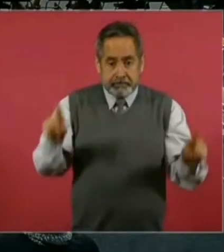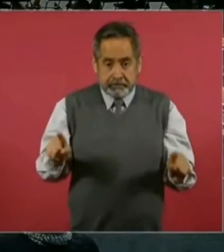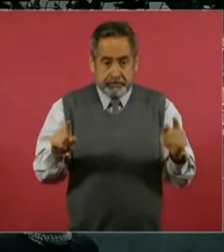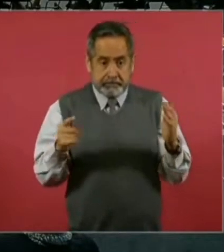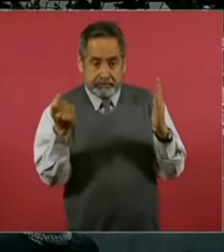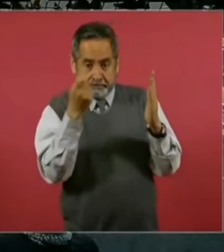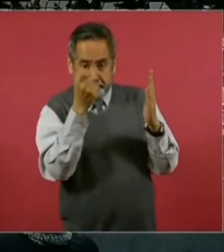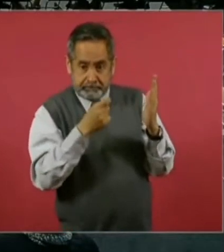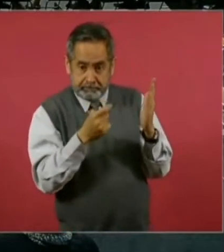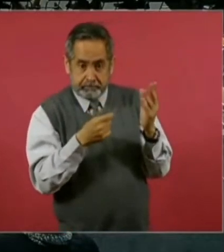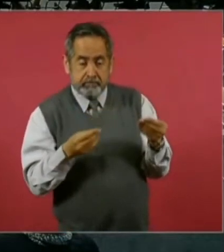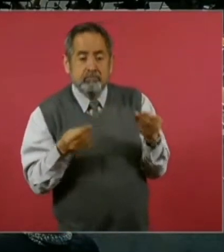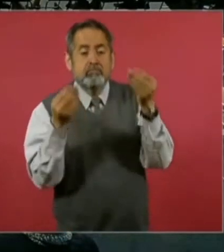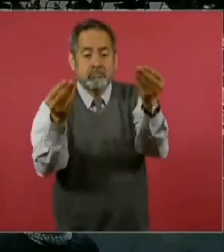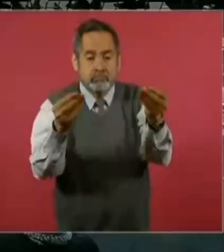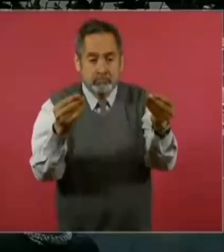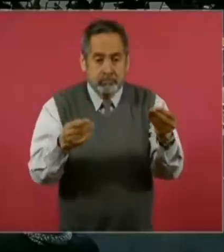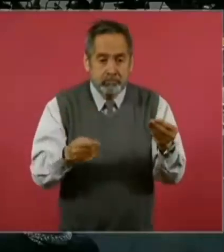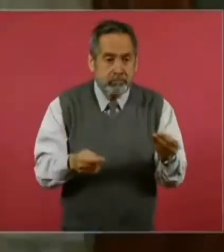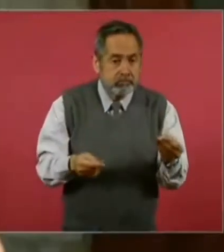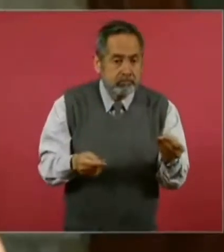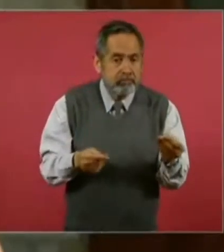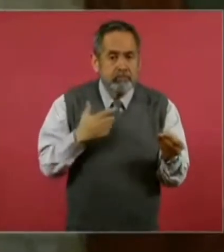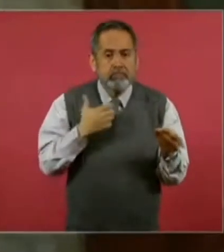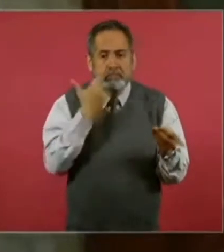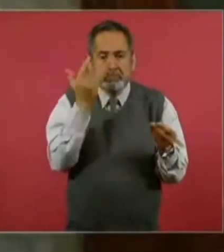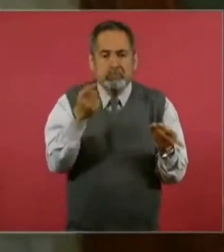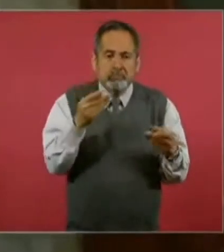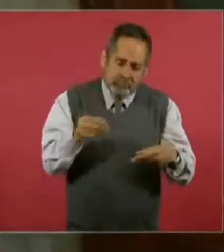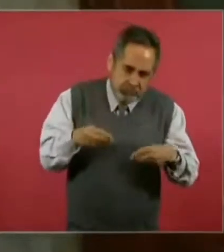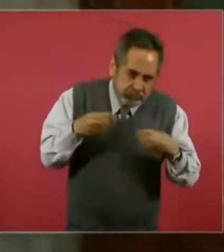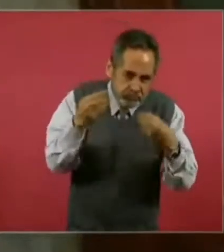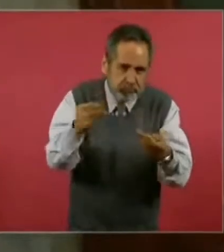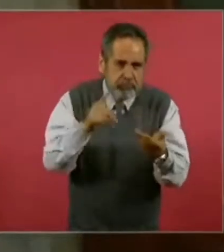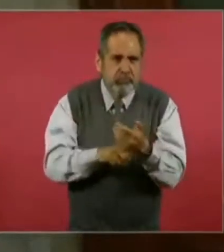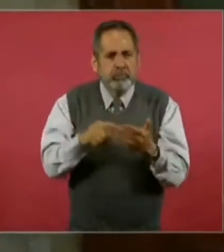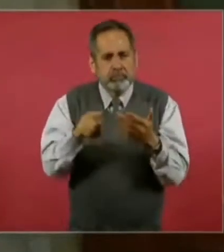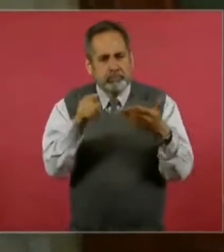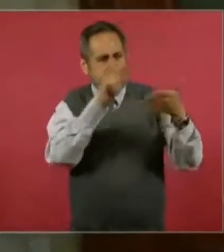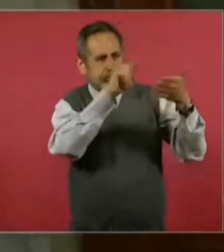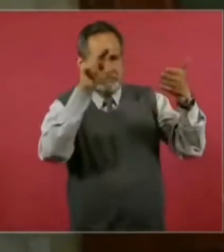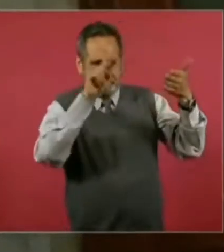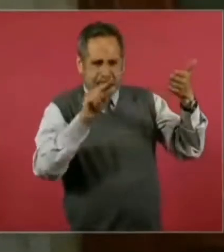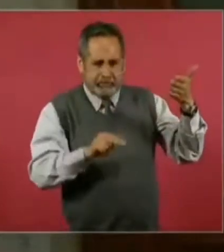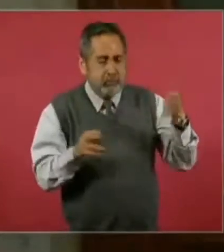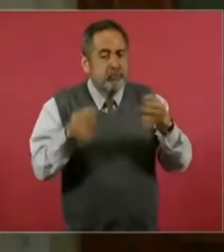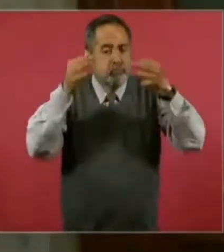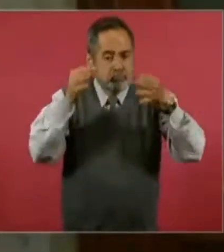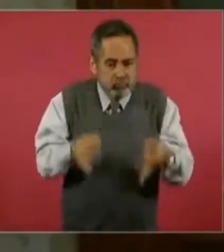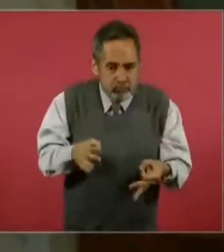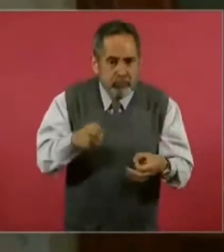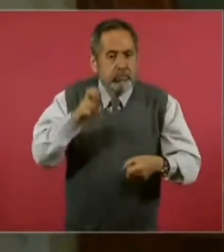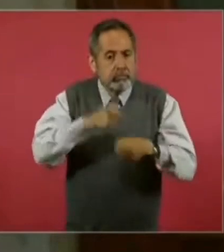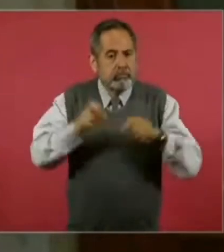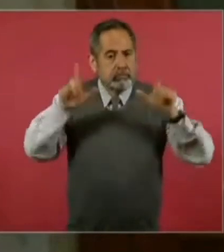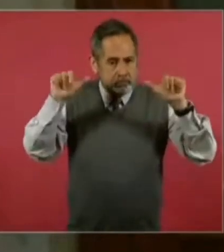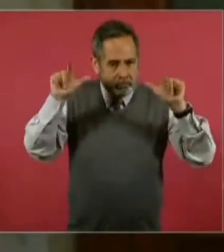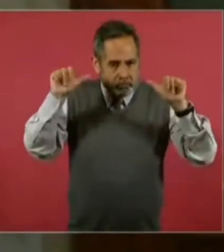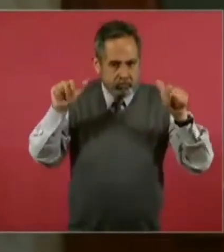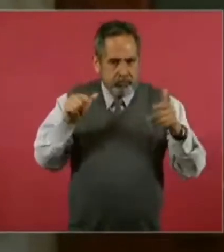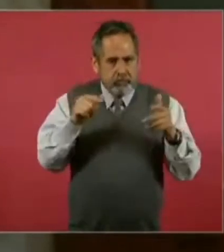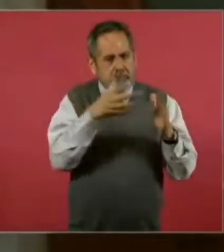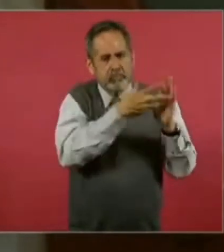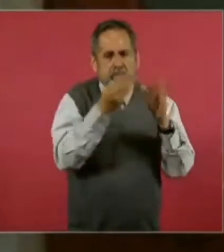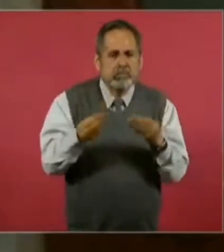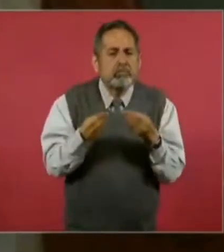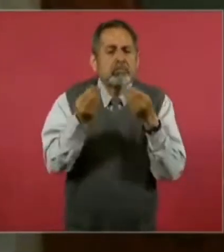una pintura que él hizo y que quiere entregarle. Bueno, en este caso la litografía, dice que el original está en Los Ángeles y